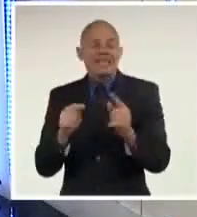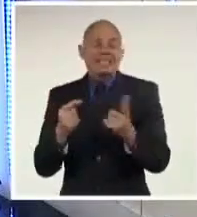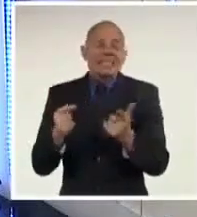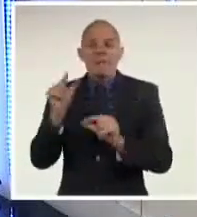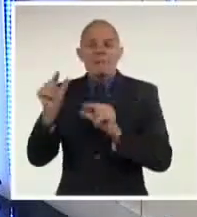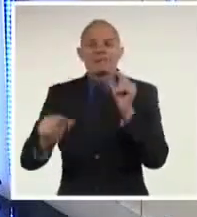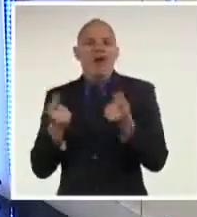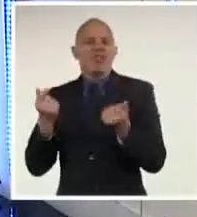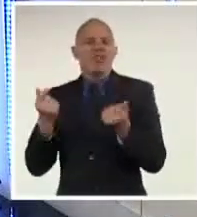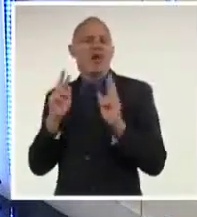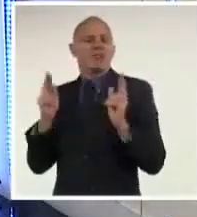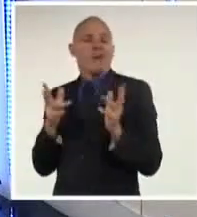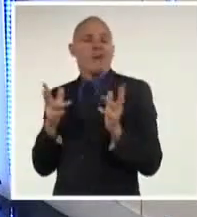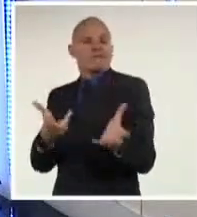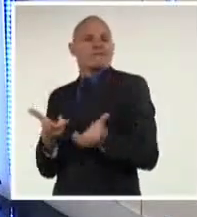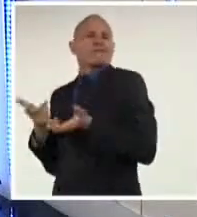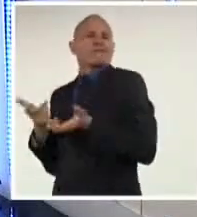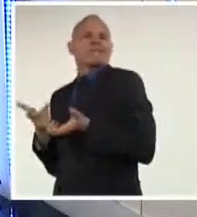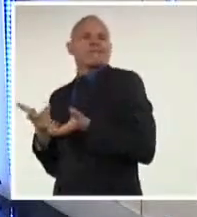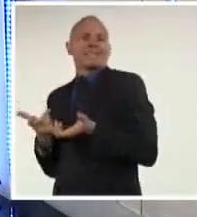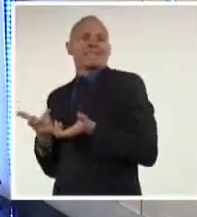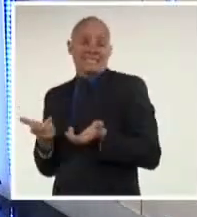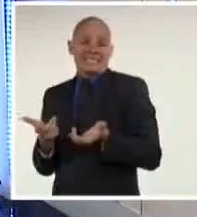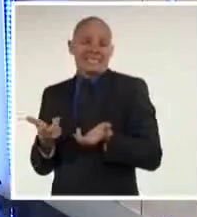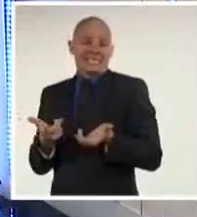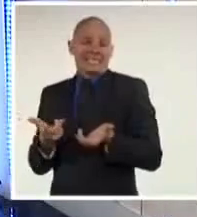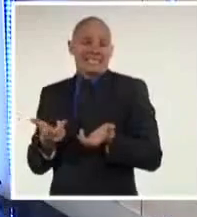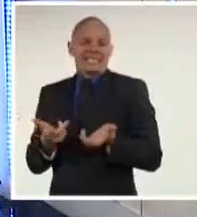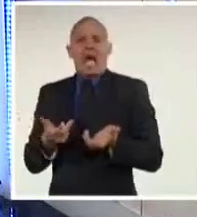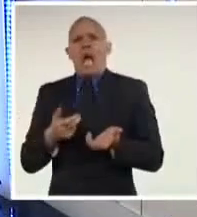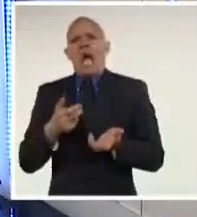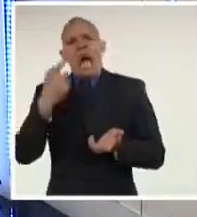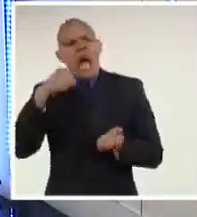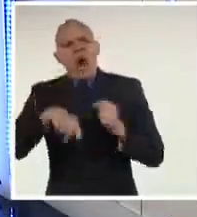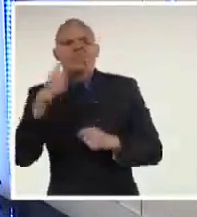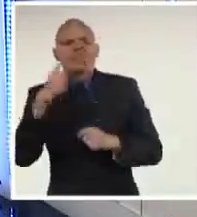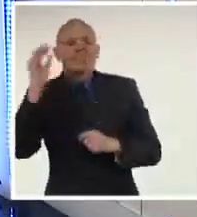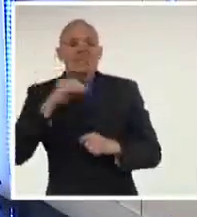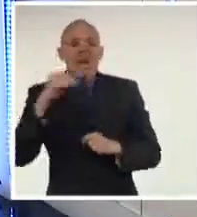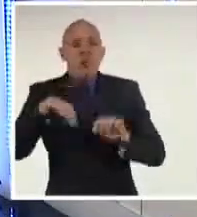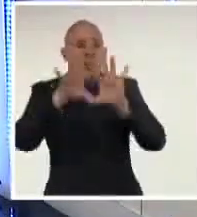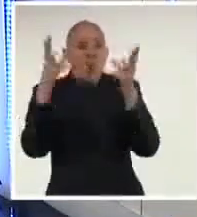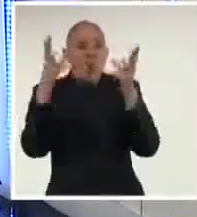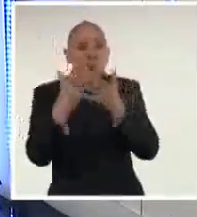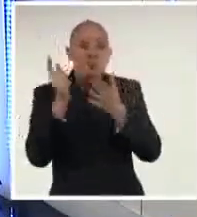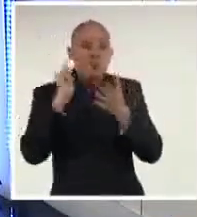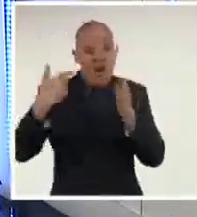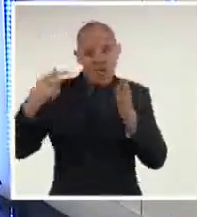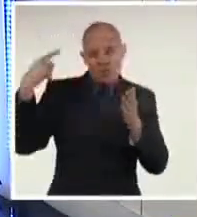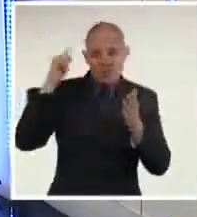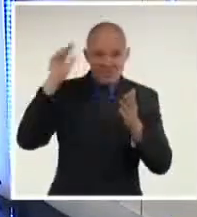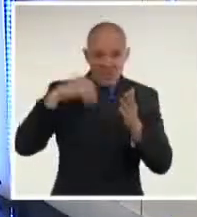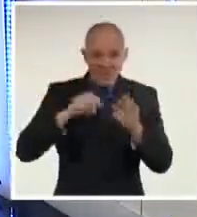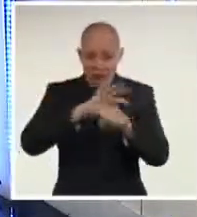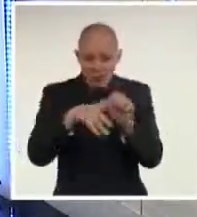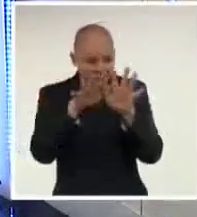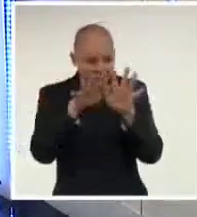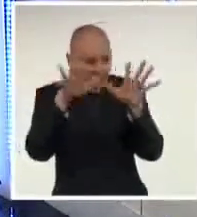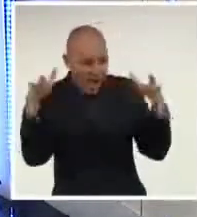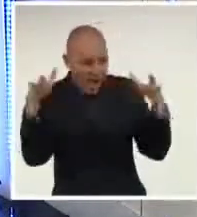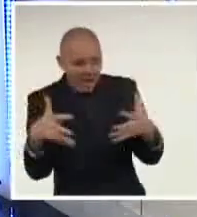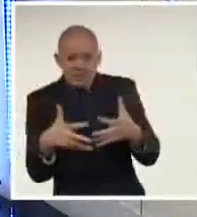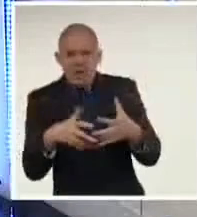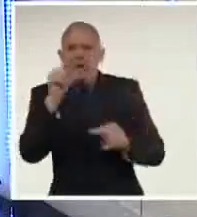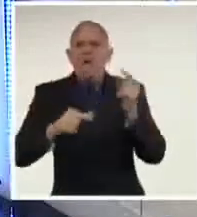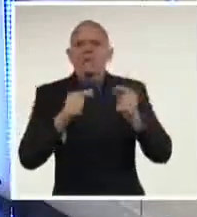internacionales. Es el país del mundo con más muertes per cápita por la COVID-19. Claro que resolver problemas sociales es urgente. Pero cuando Fujimori